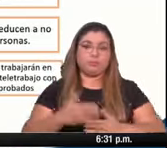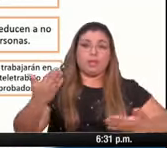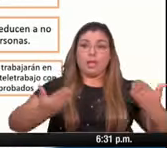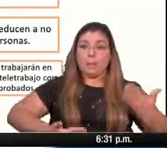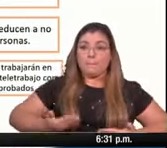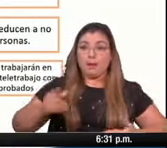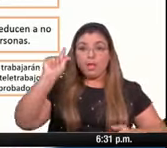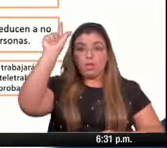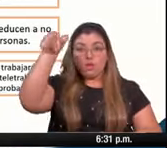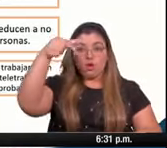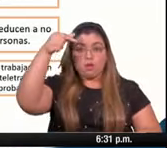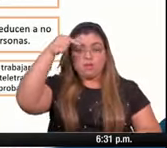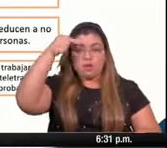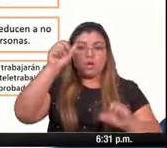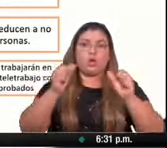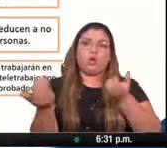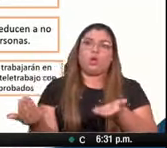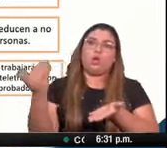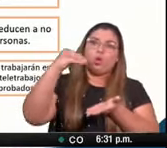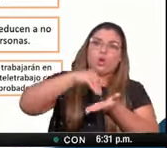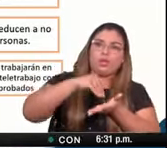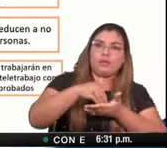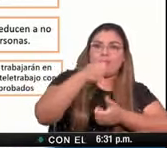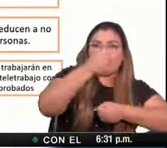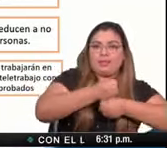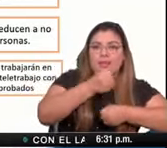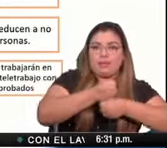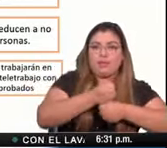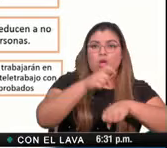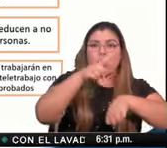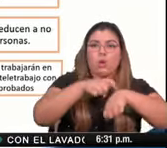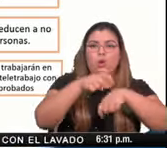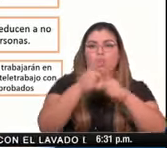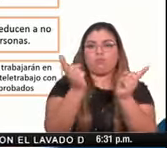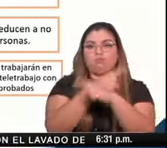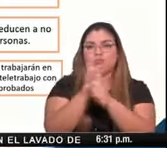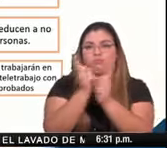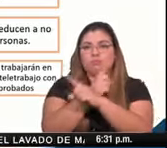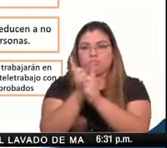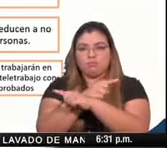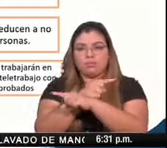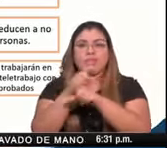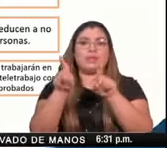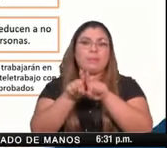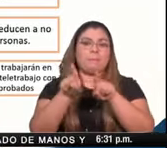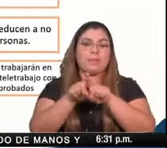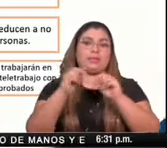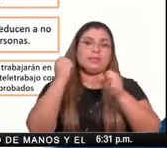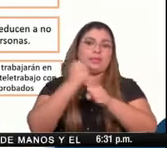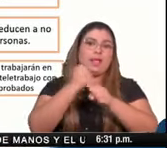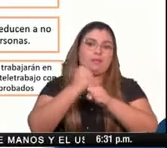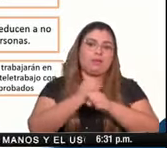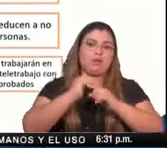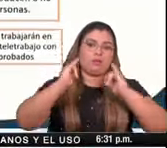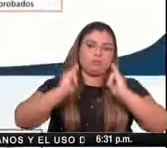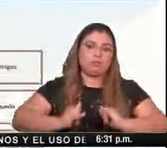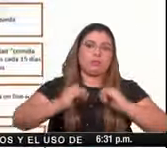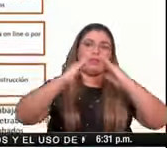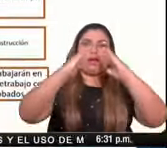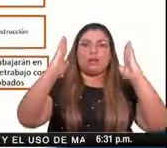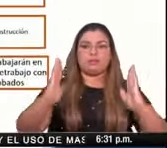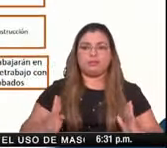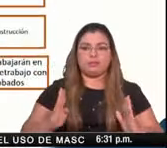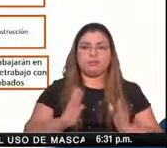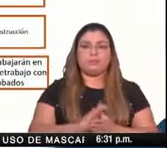empleados públicos volverán a trabajar en horario rotatorio y en teletrabajo con productos comprobados